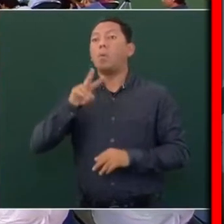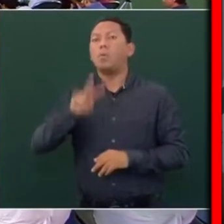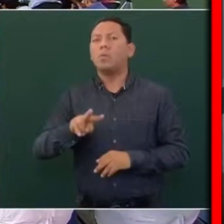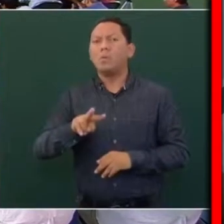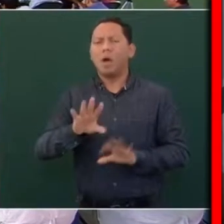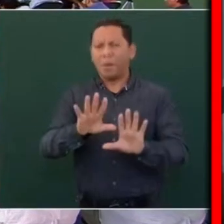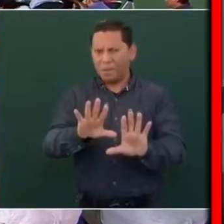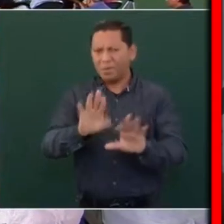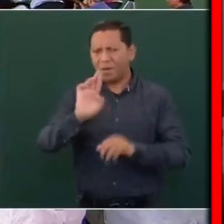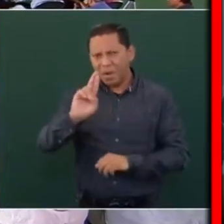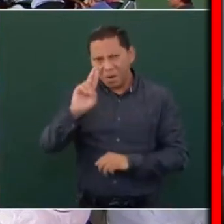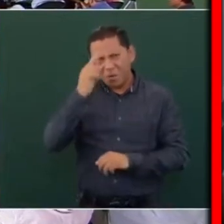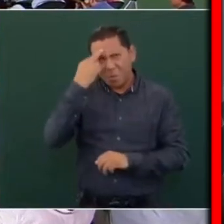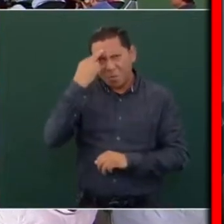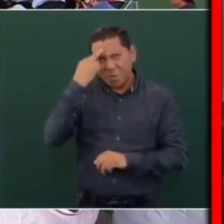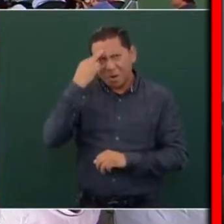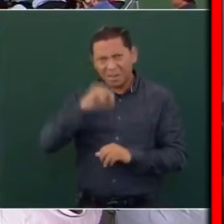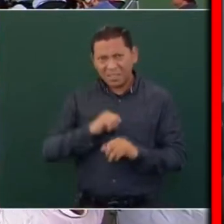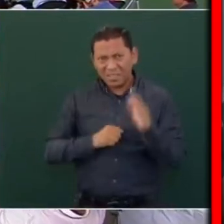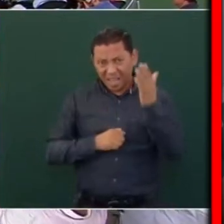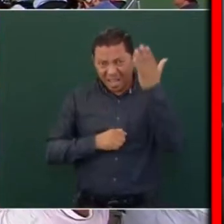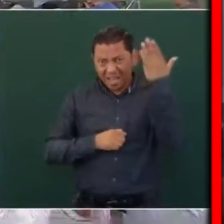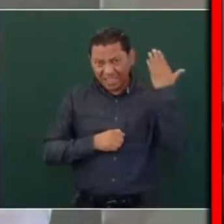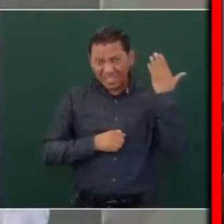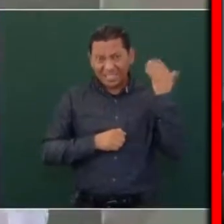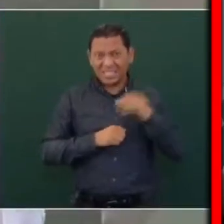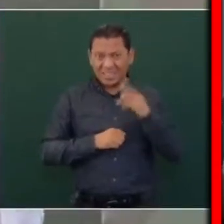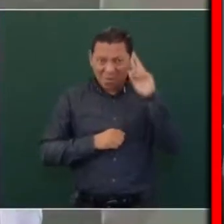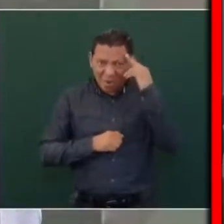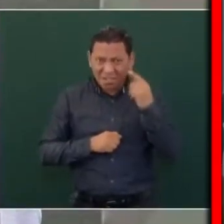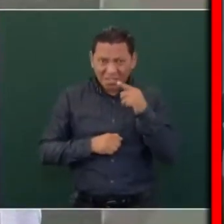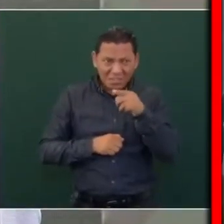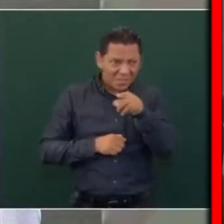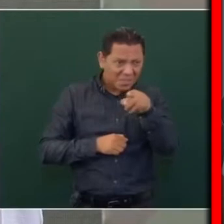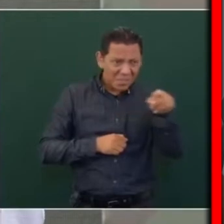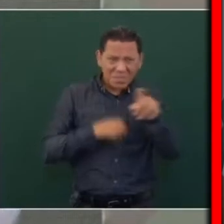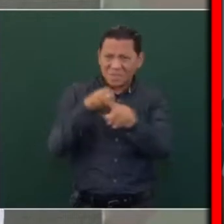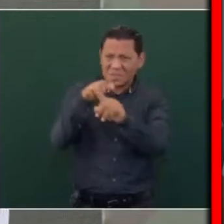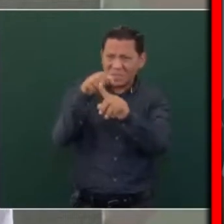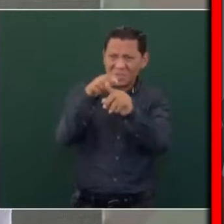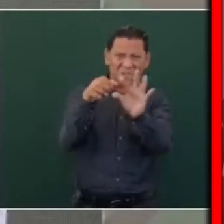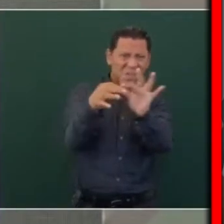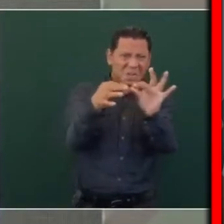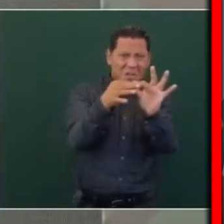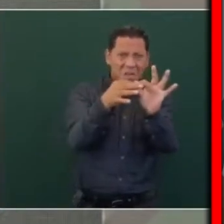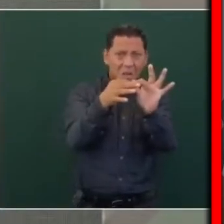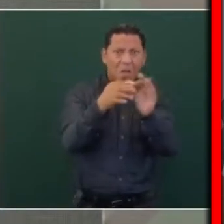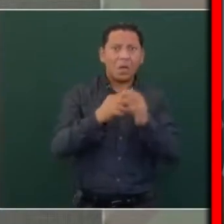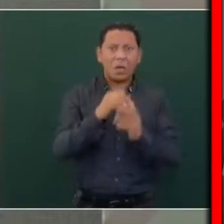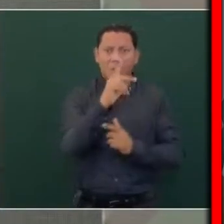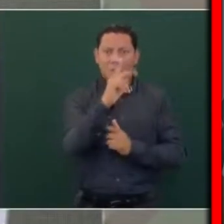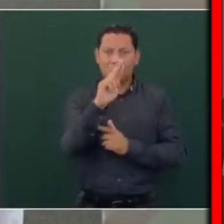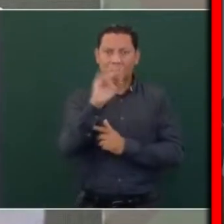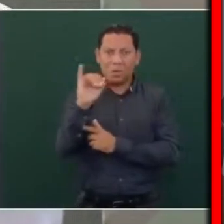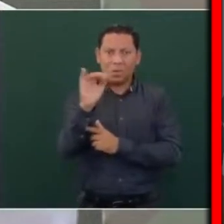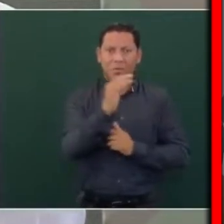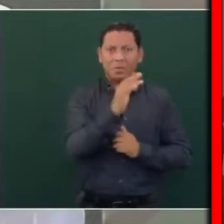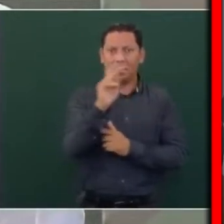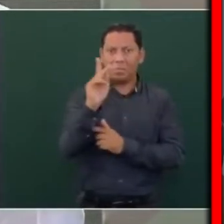cuánto engañaron de que eran distintos el PRI y el PAN.